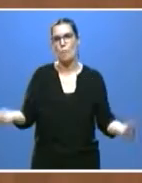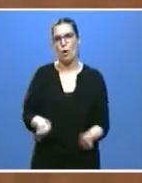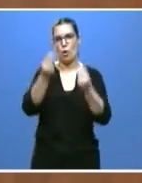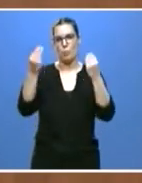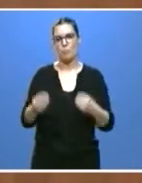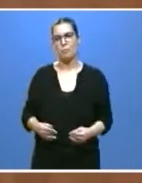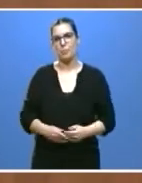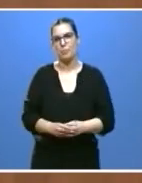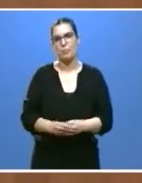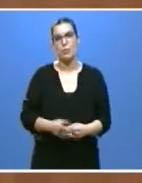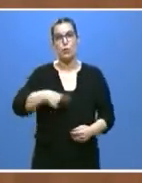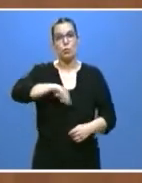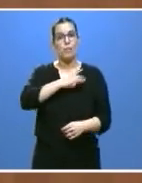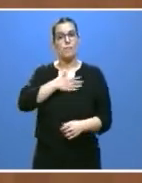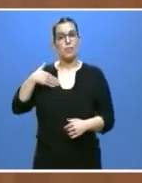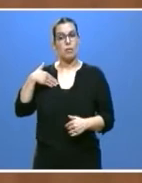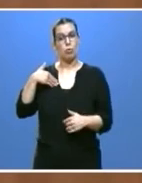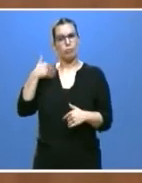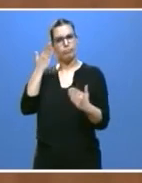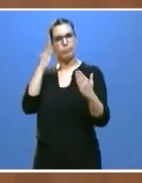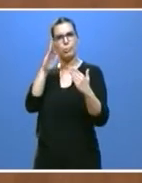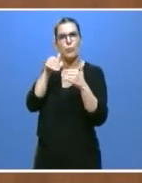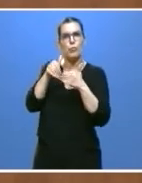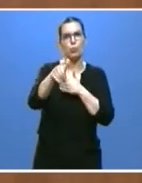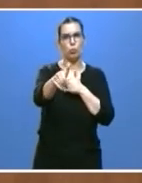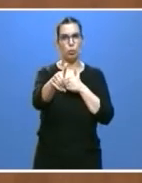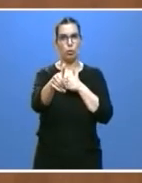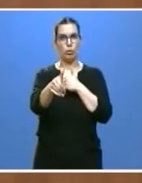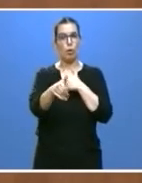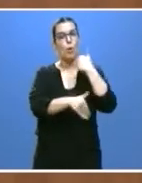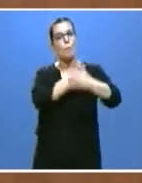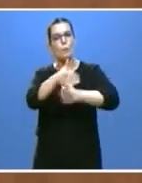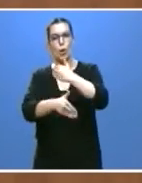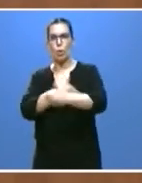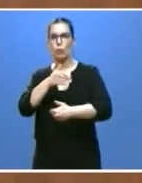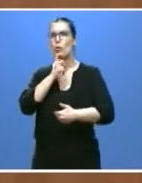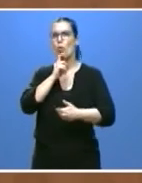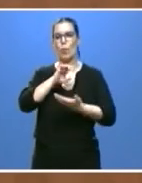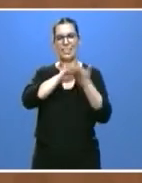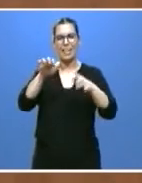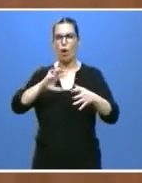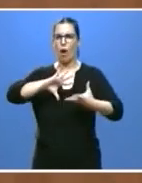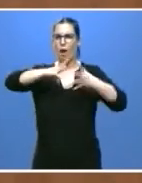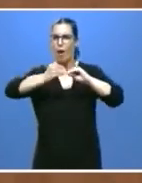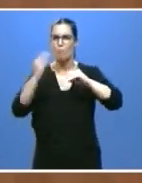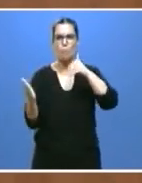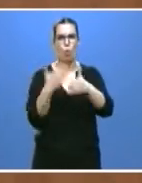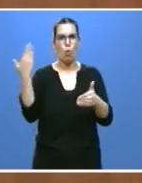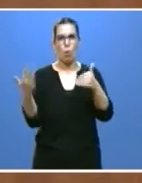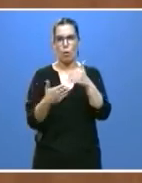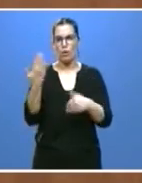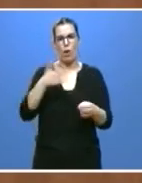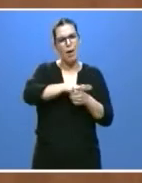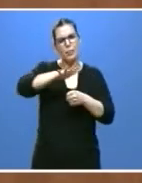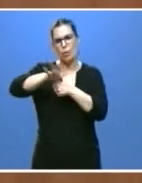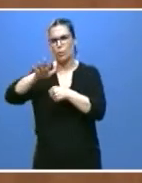Vamos a afrontar el futuro en un profundo proceso de modernización de Castilla y León. En todos los ámbitos